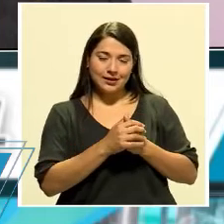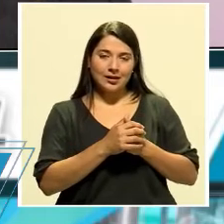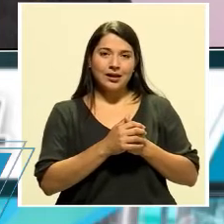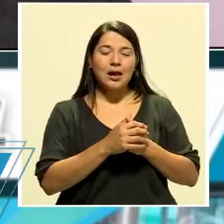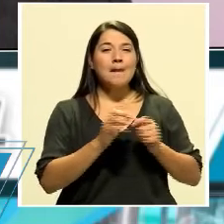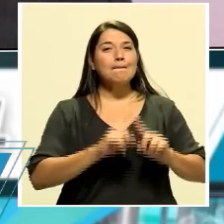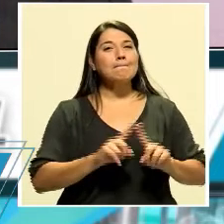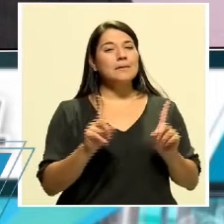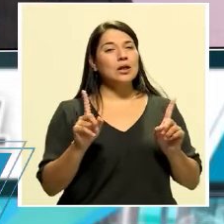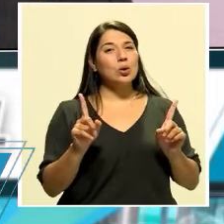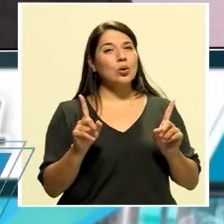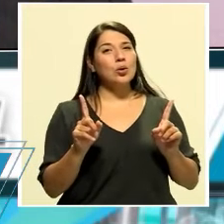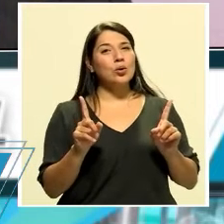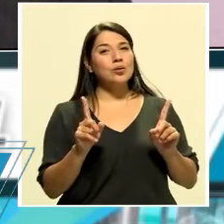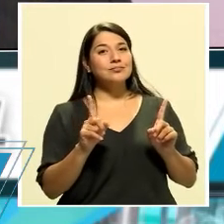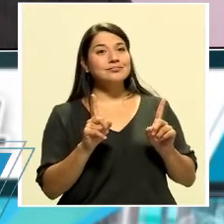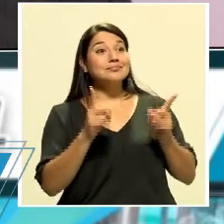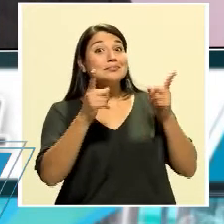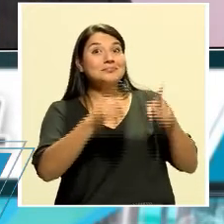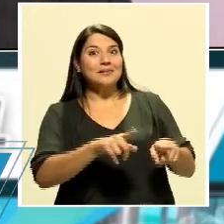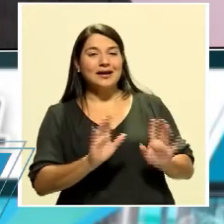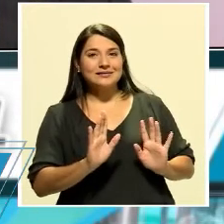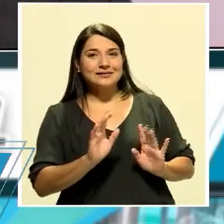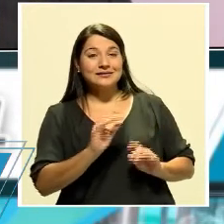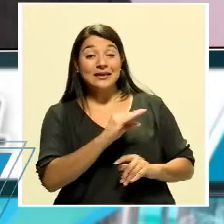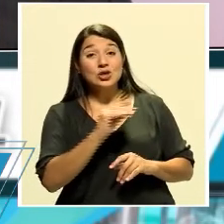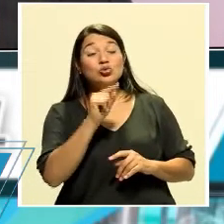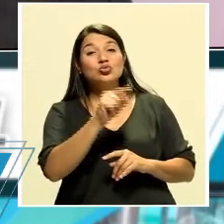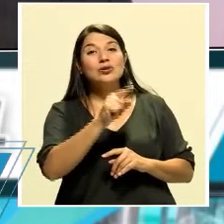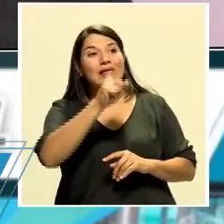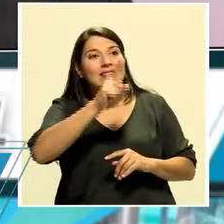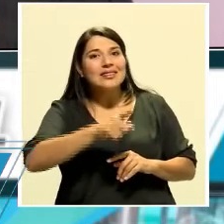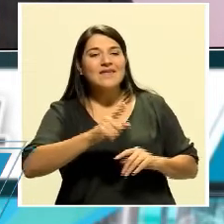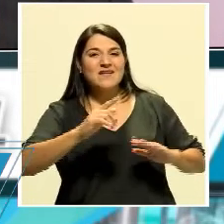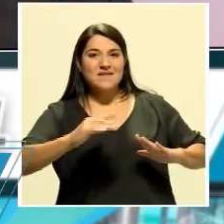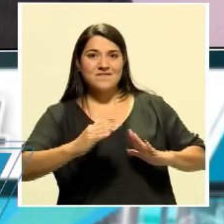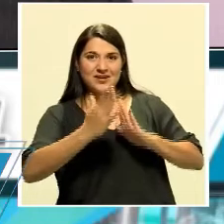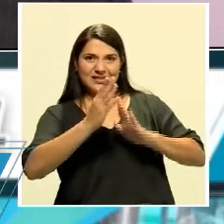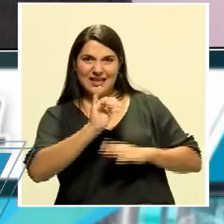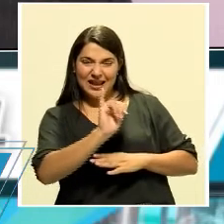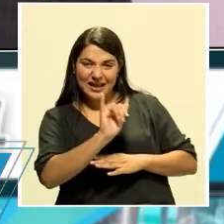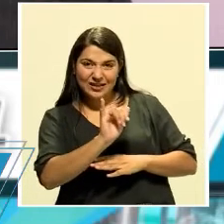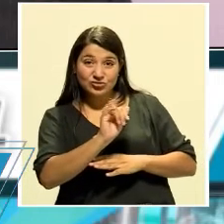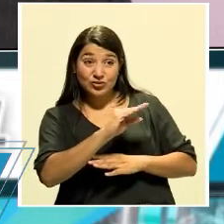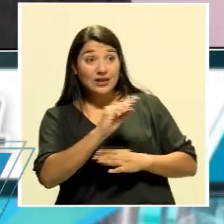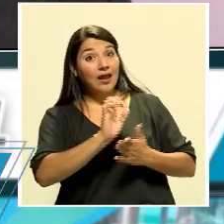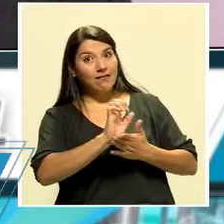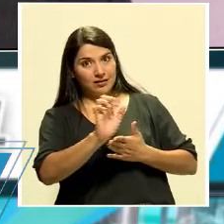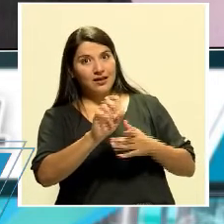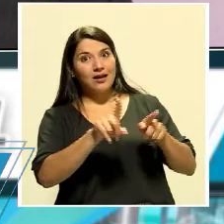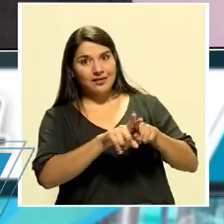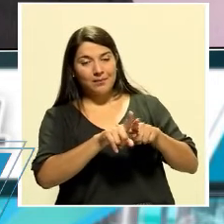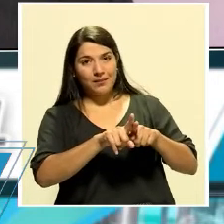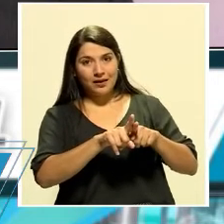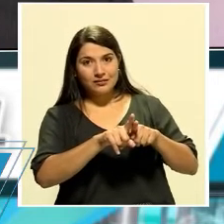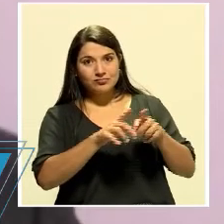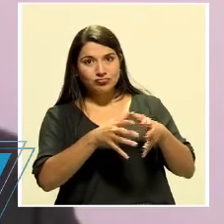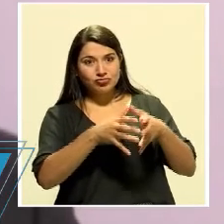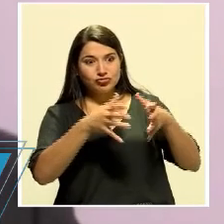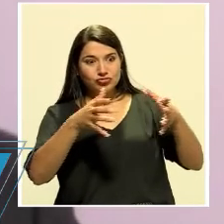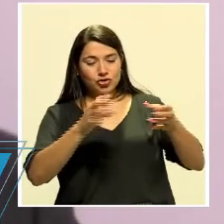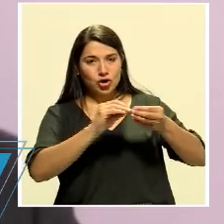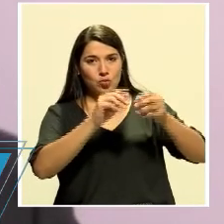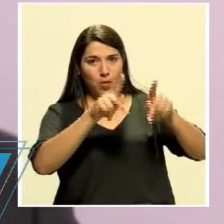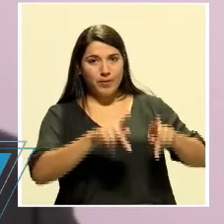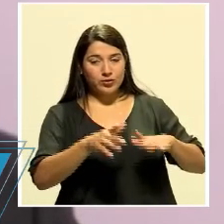están ahí y le toca lidiar con eso y evitarlas. En